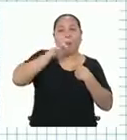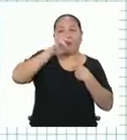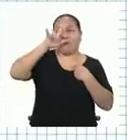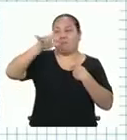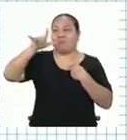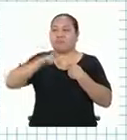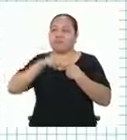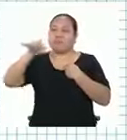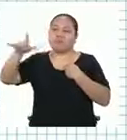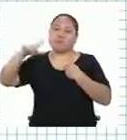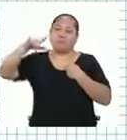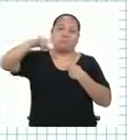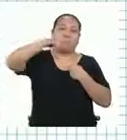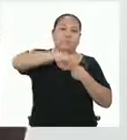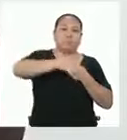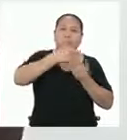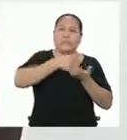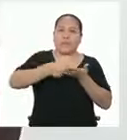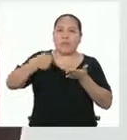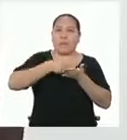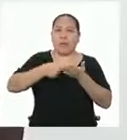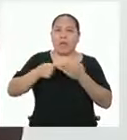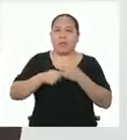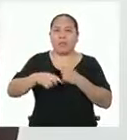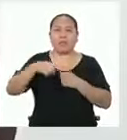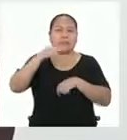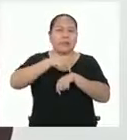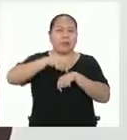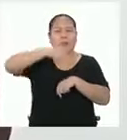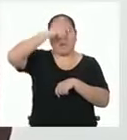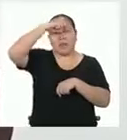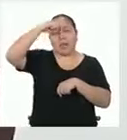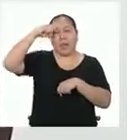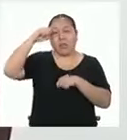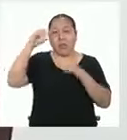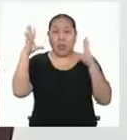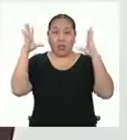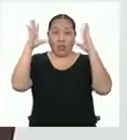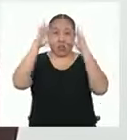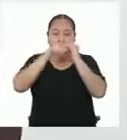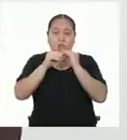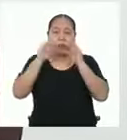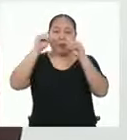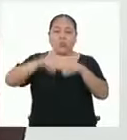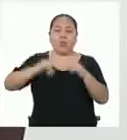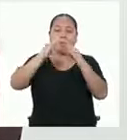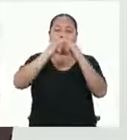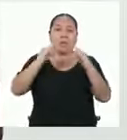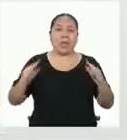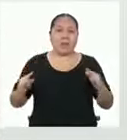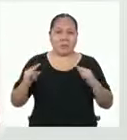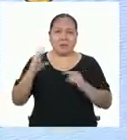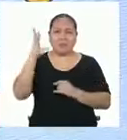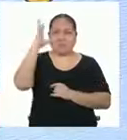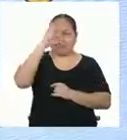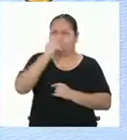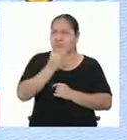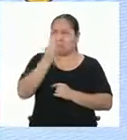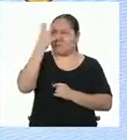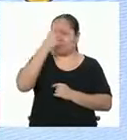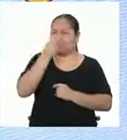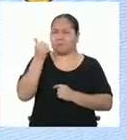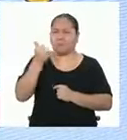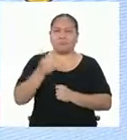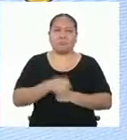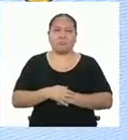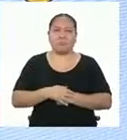mi mochila, viajando por semanas, durante el verano. Cuando se hacía de noche, armaba mi carpa. Bien bonito era. ¿A